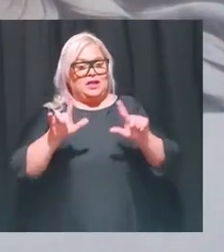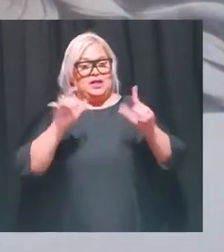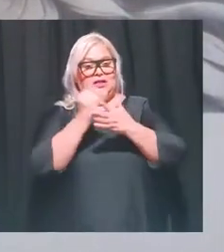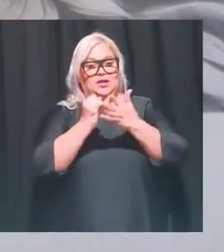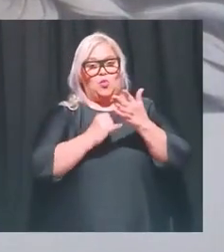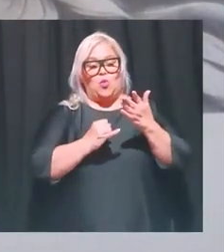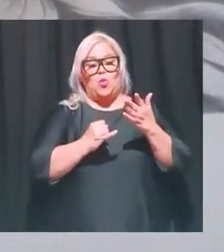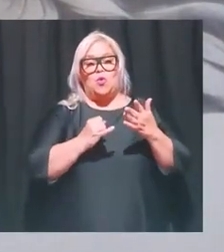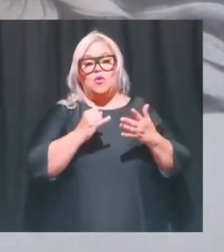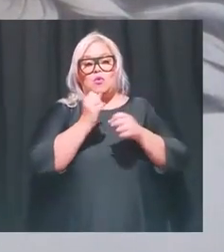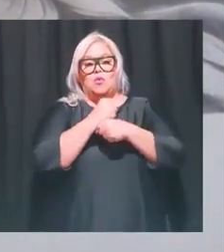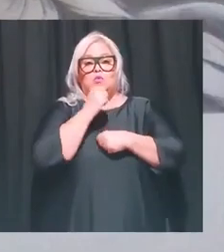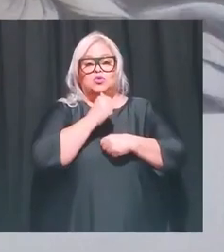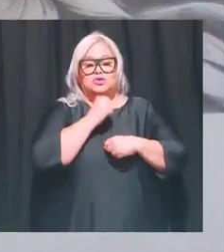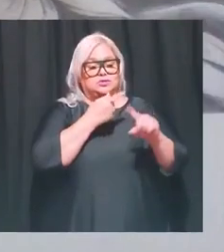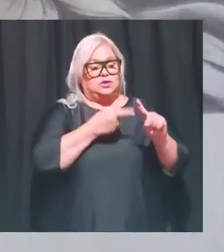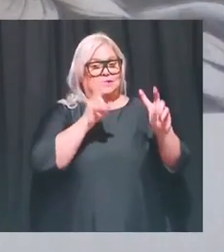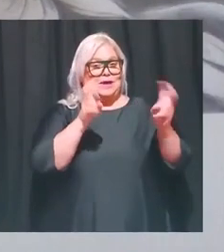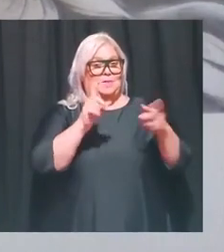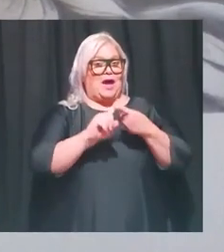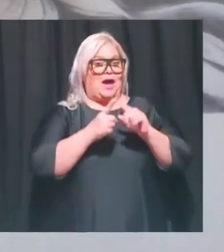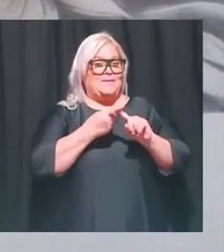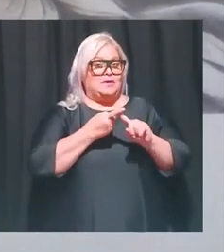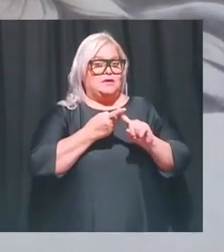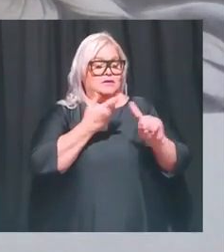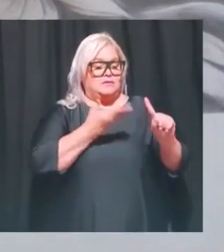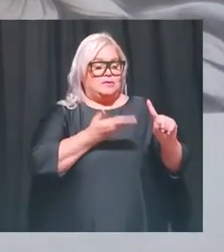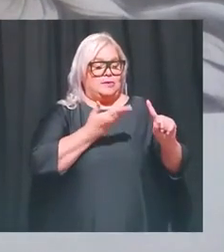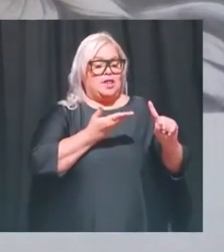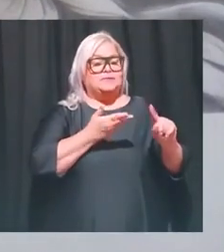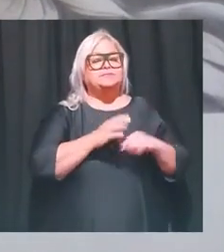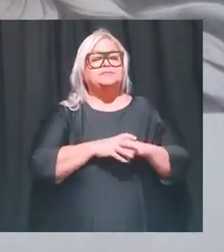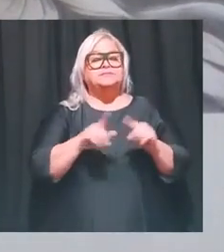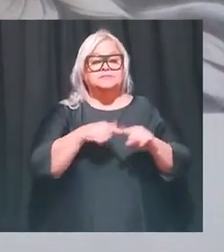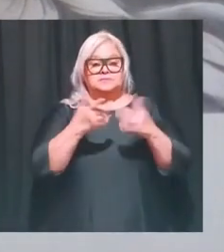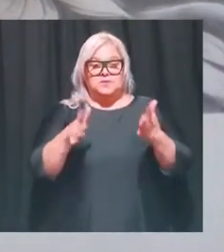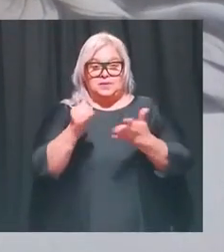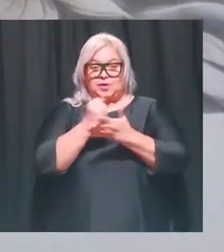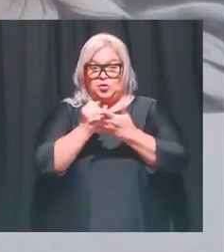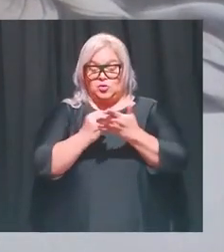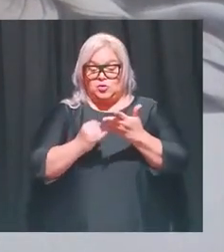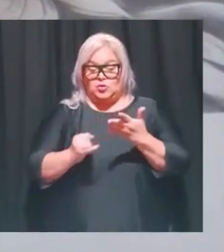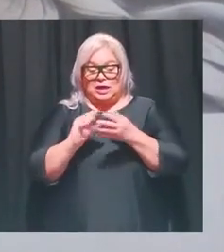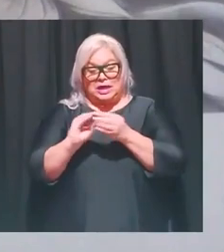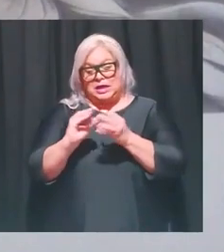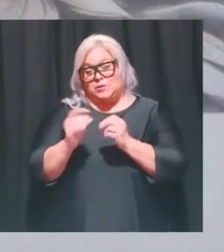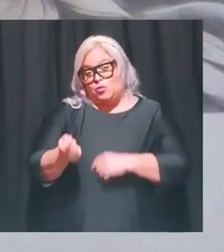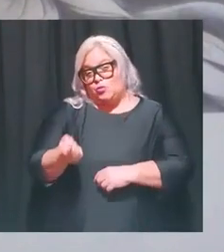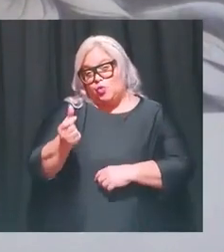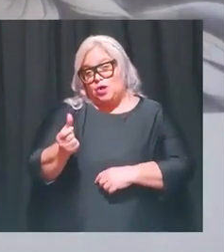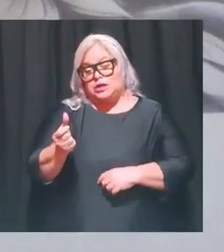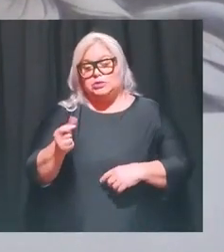sobre su amiga una amiga de ella y después ella escribió un poquito sobre